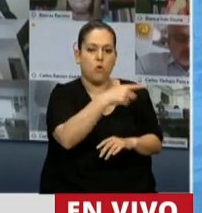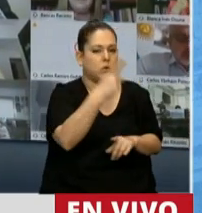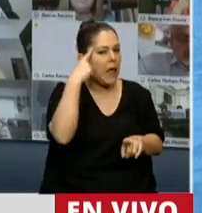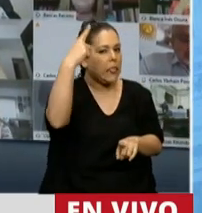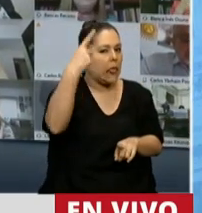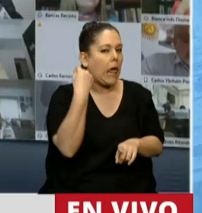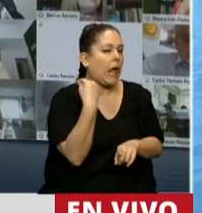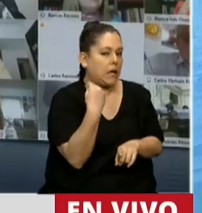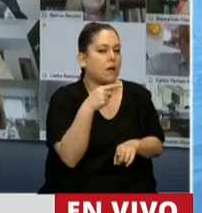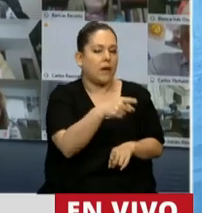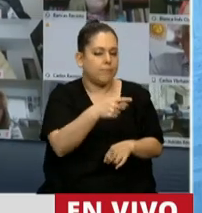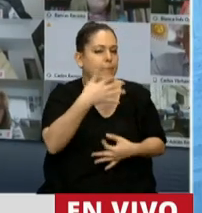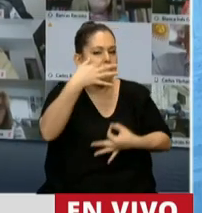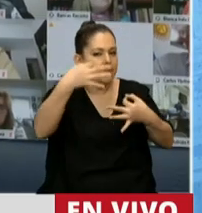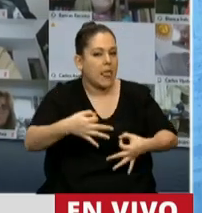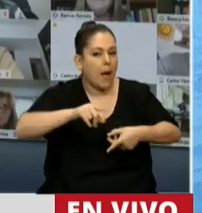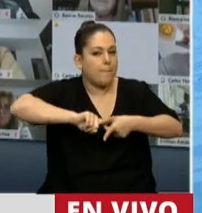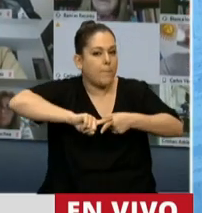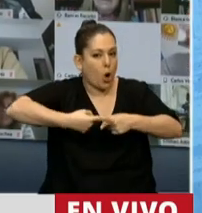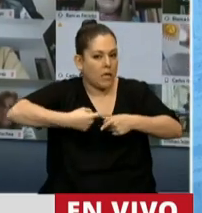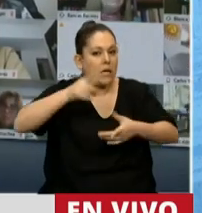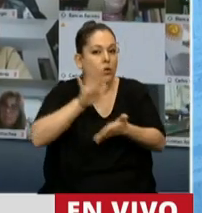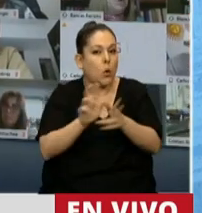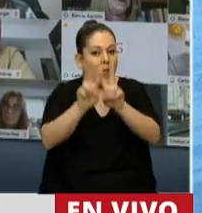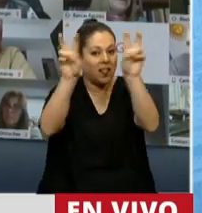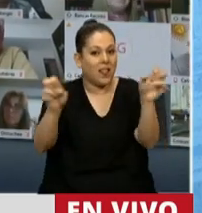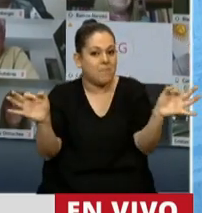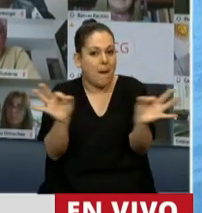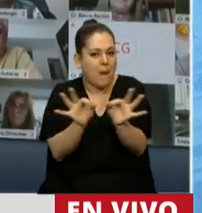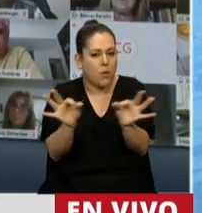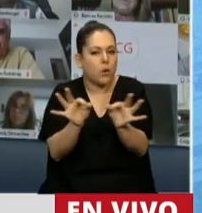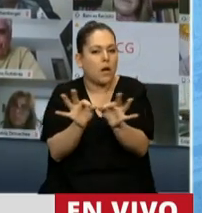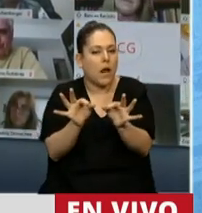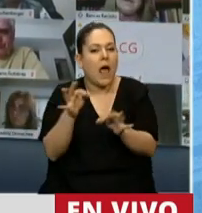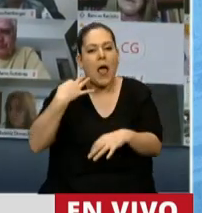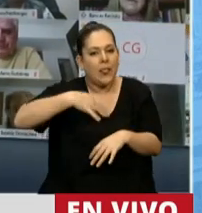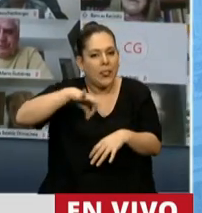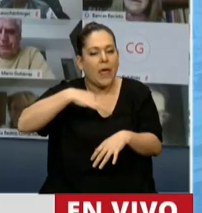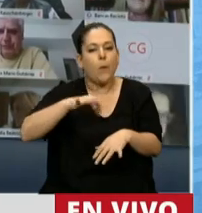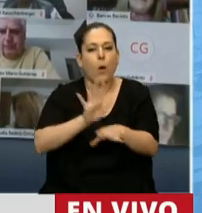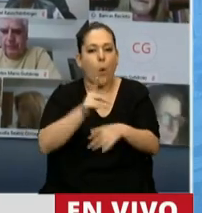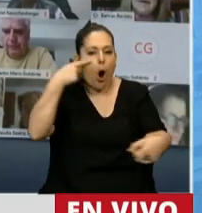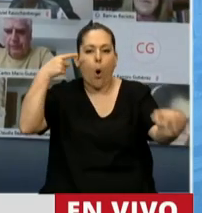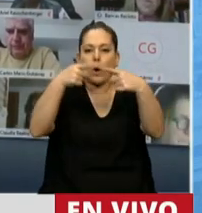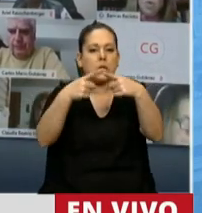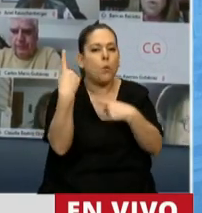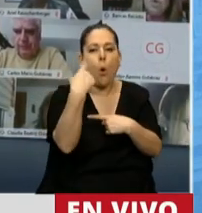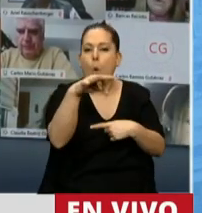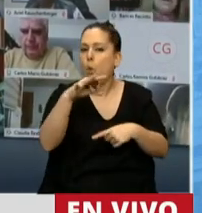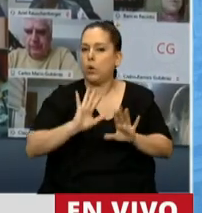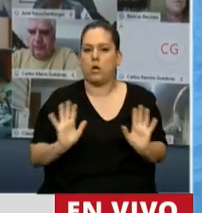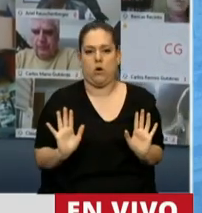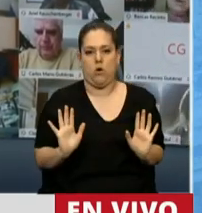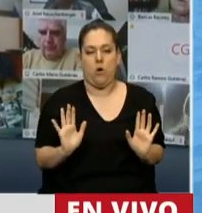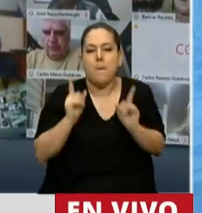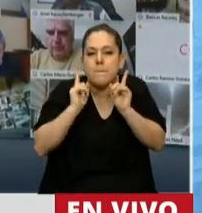definitivamente la política respecto a Malvinas tenga un norte único, como